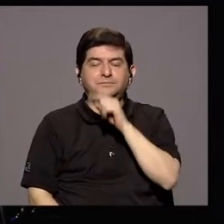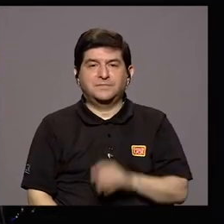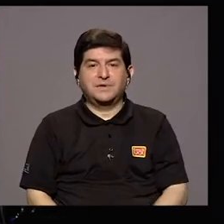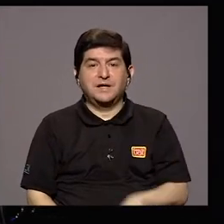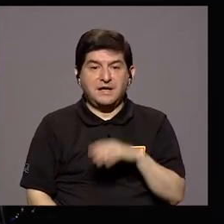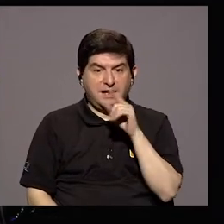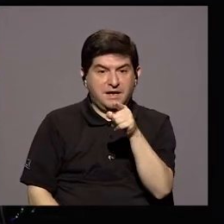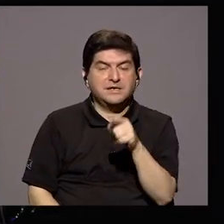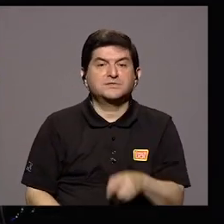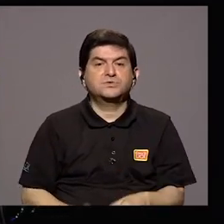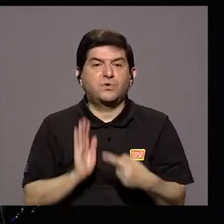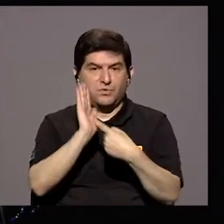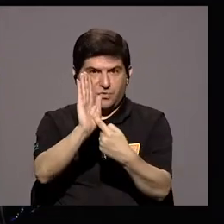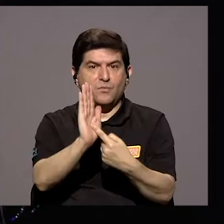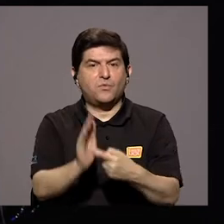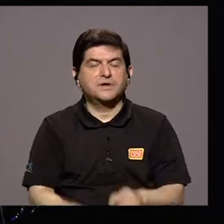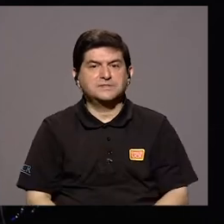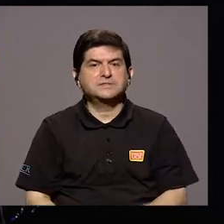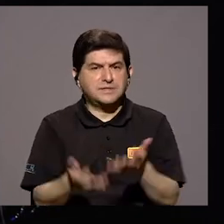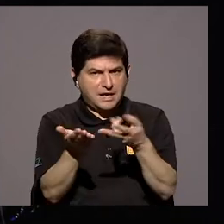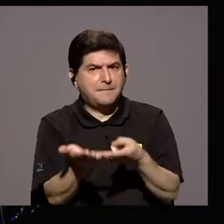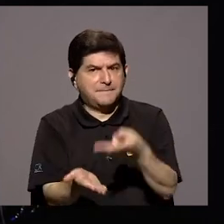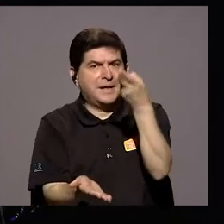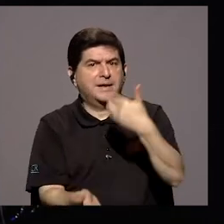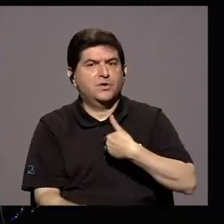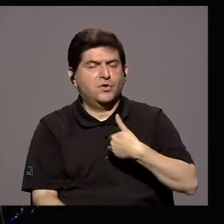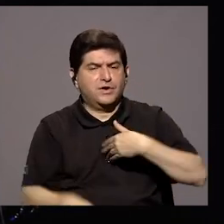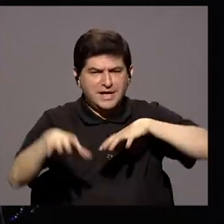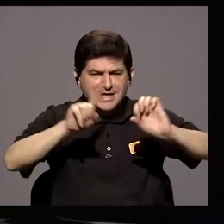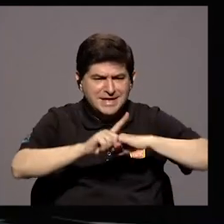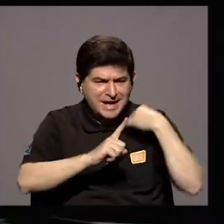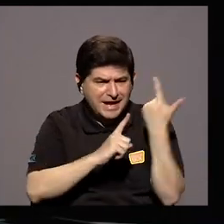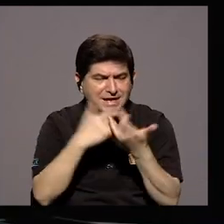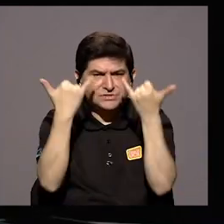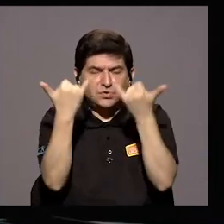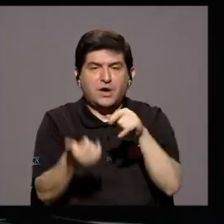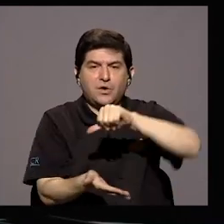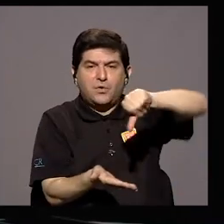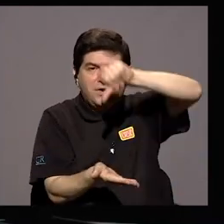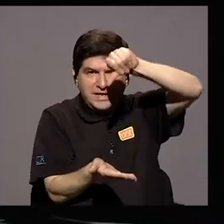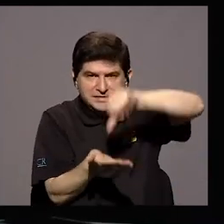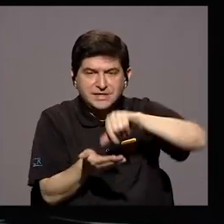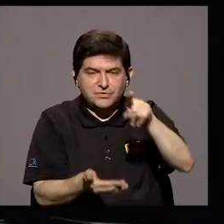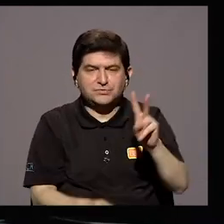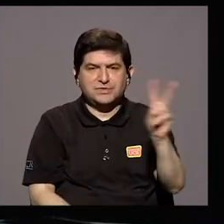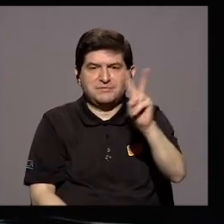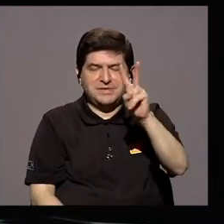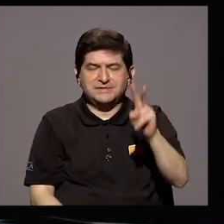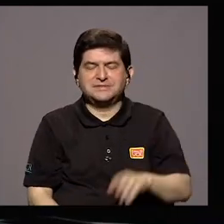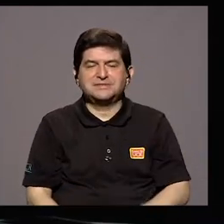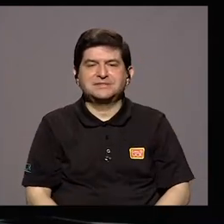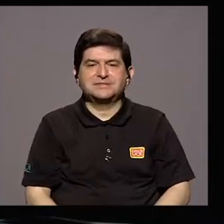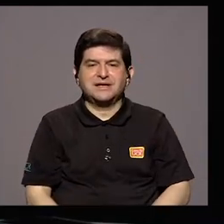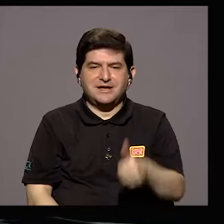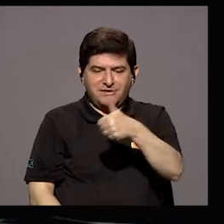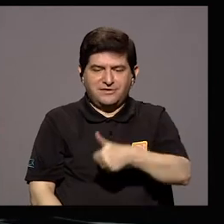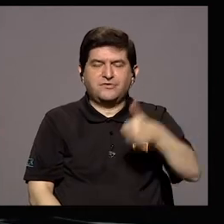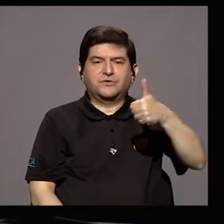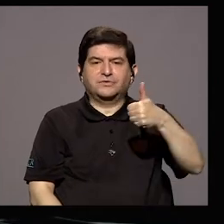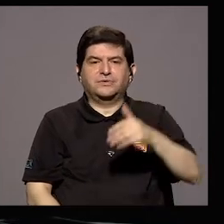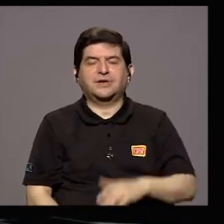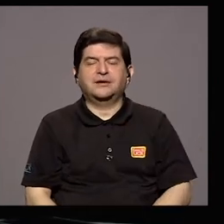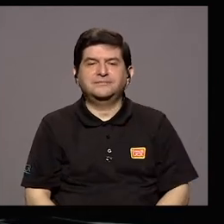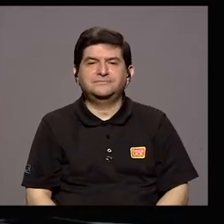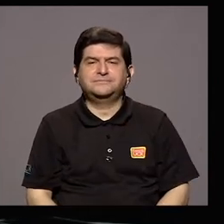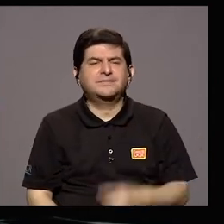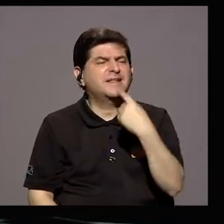que usted hoy destaca Y que desde la acción social usted está hoy en el epicentro Usted es la vicerrectora Quisiera un poquito